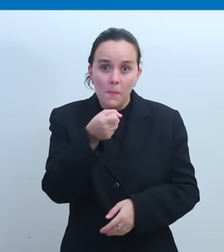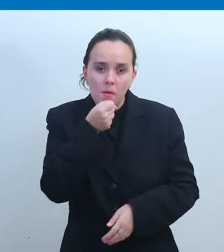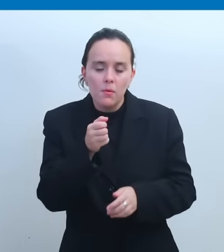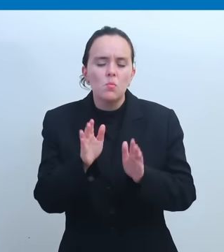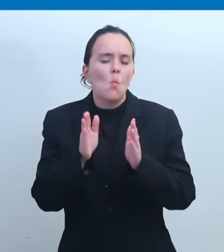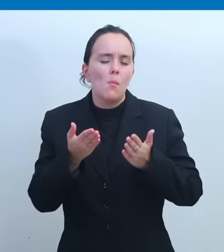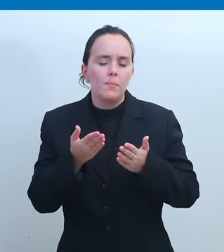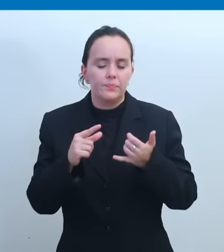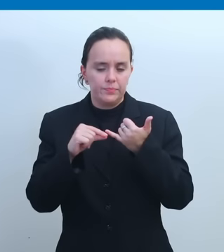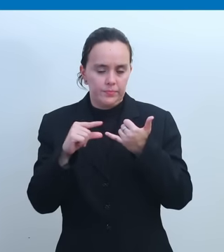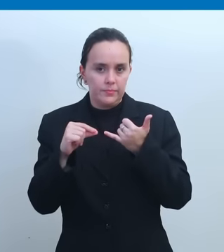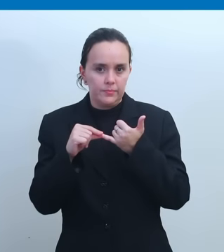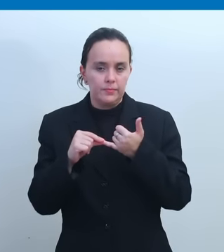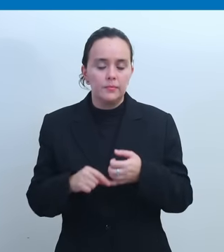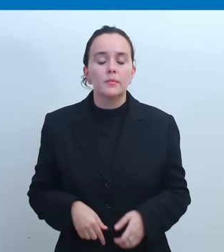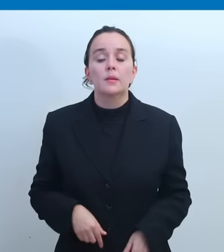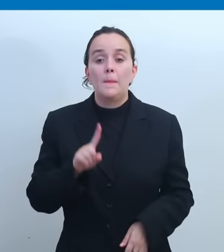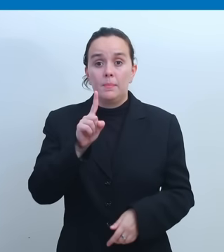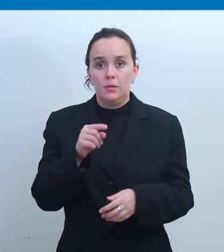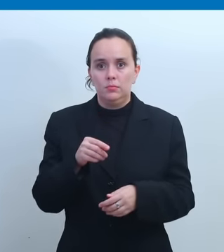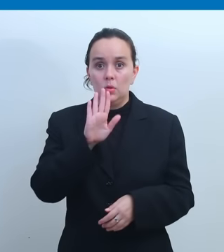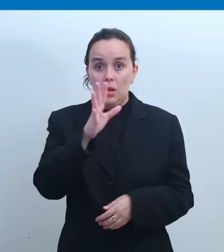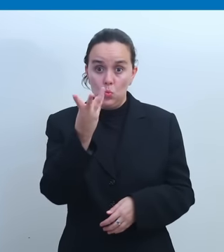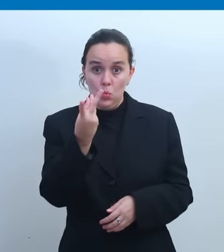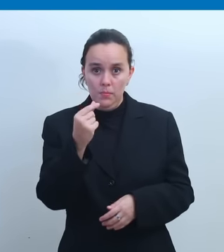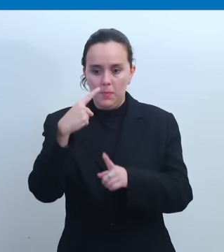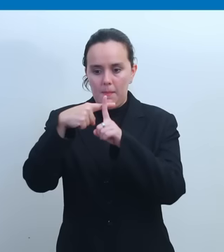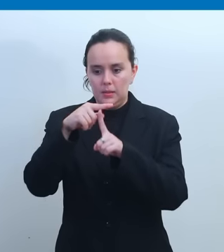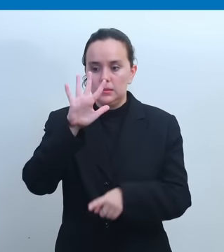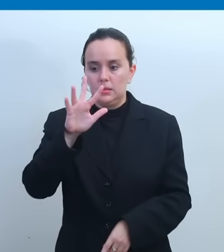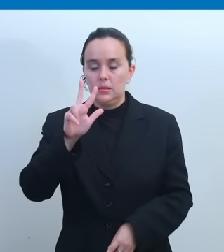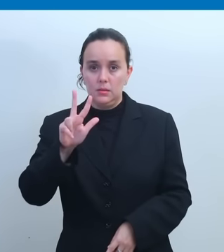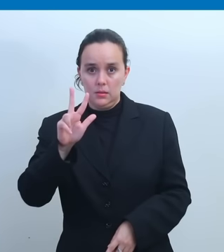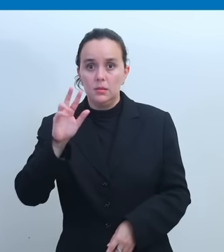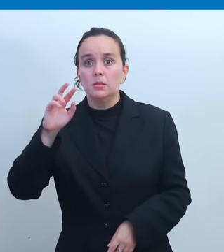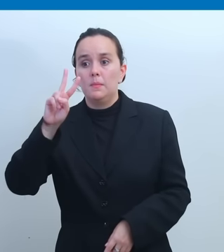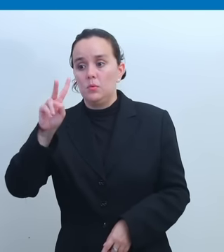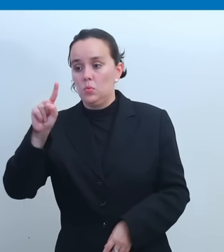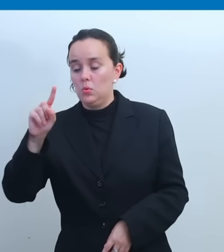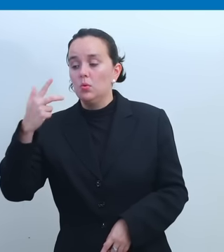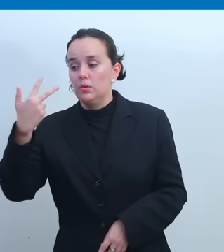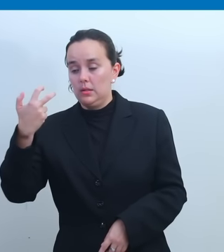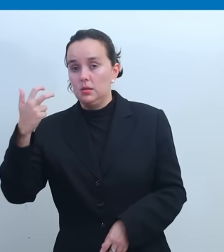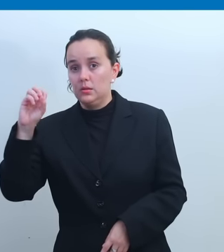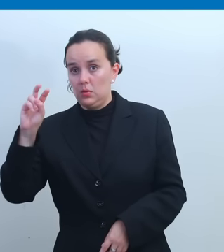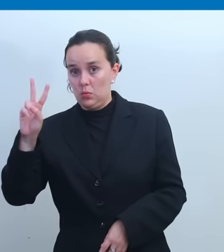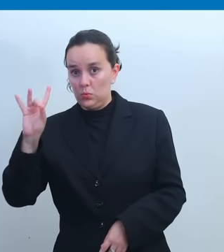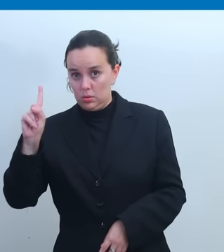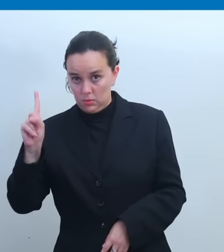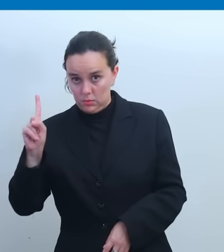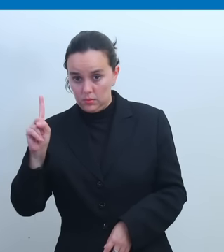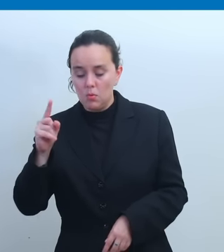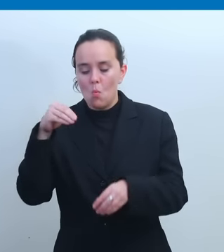medio de WhatsApp. Paso 1. Guarda el número más 503-2113-0281